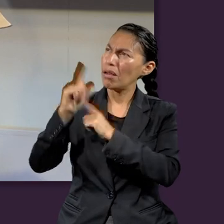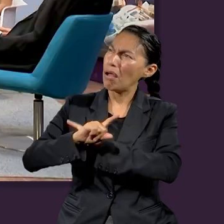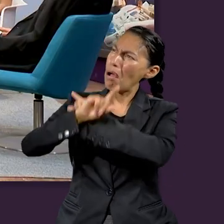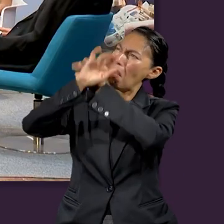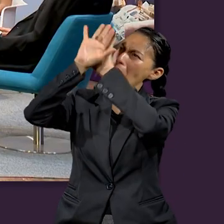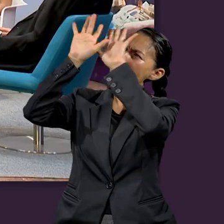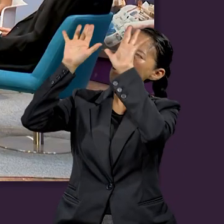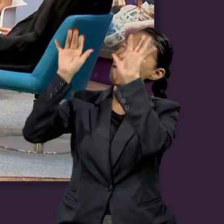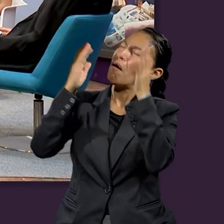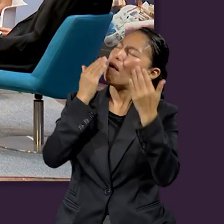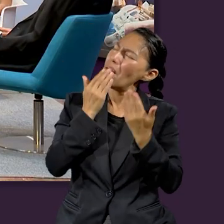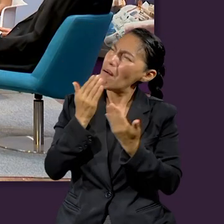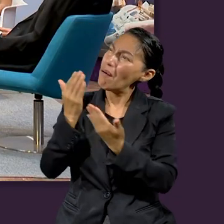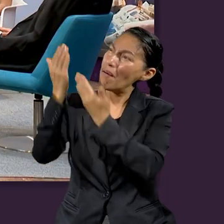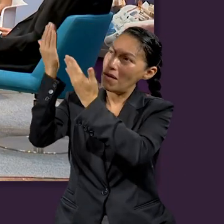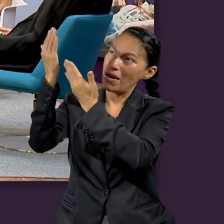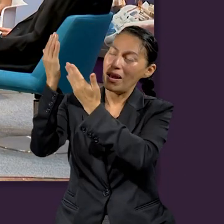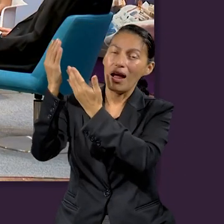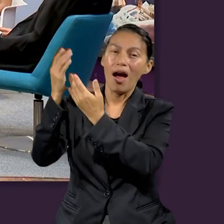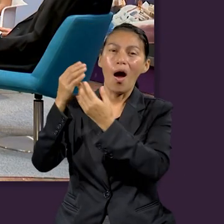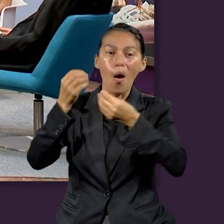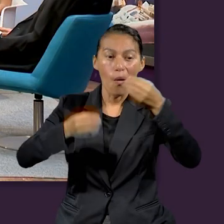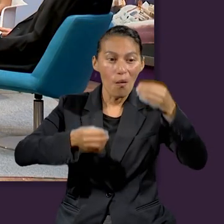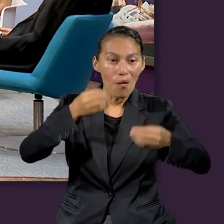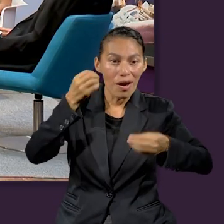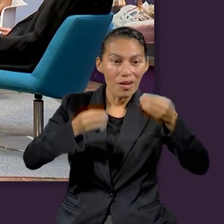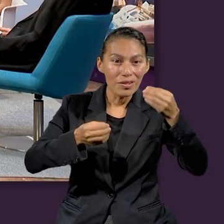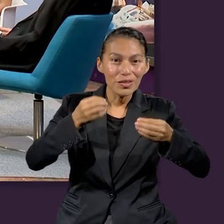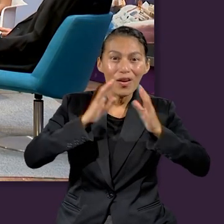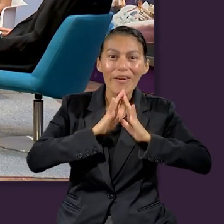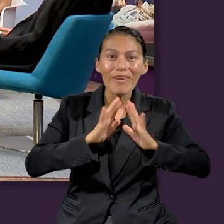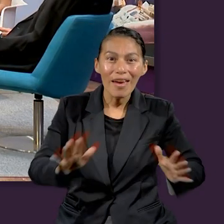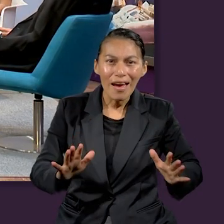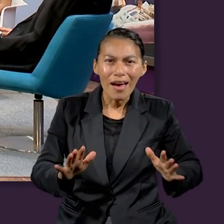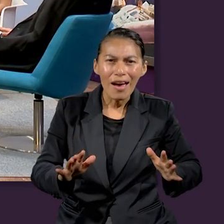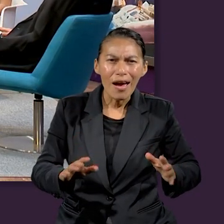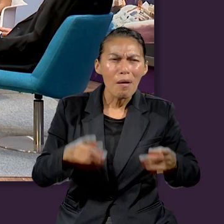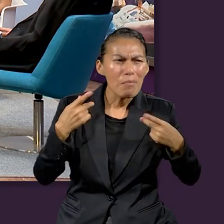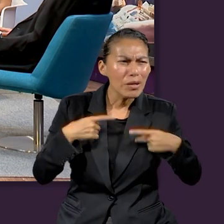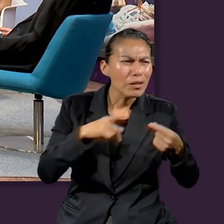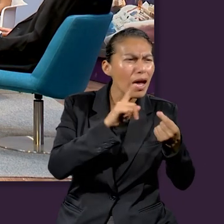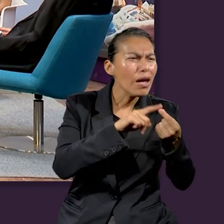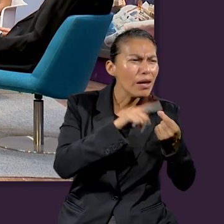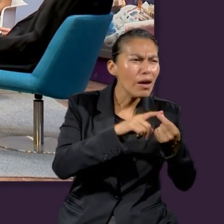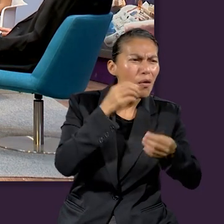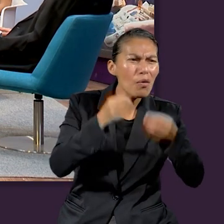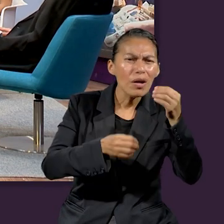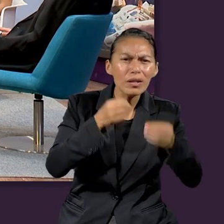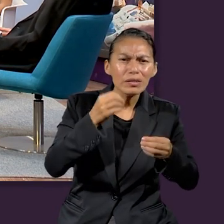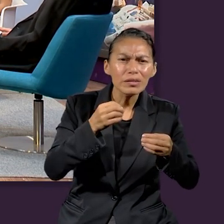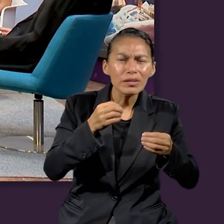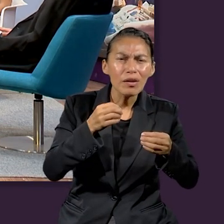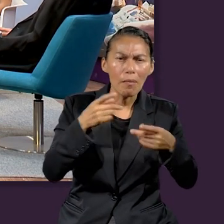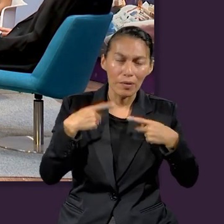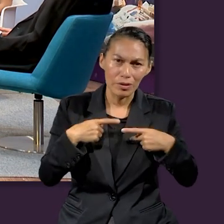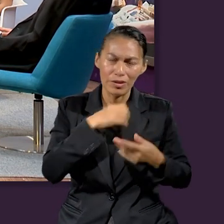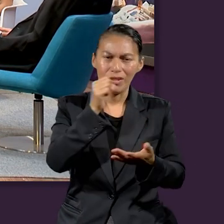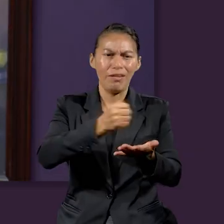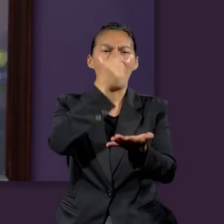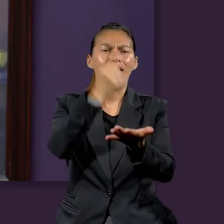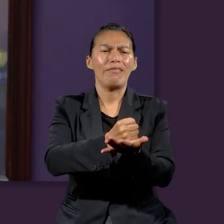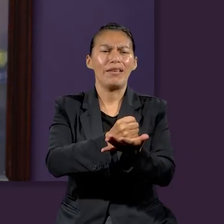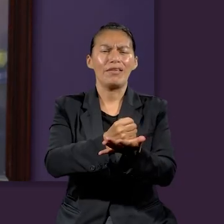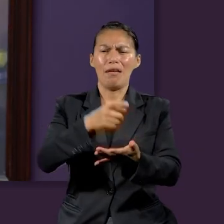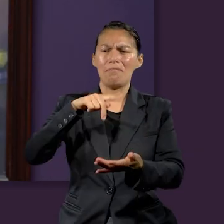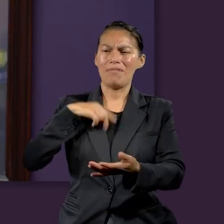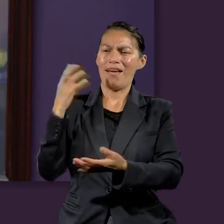voy a dar, ¿qué? Le voy a dar gloria. ¿Por qué? Porque el juicio llegó. ¿Y quién celebra cuando llega el juicio? Normalmente se celebra cuando sale la sentencia, ¿no?